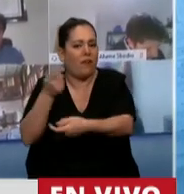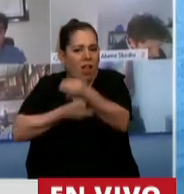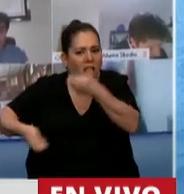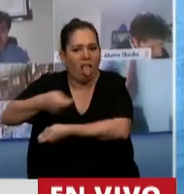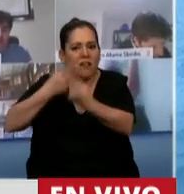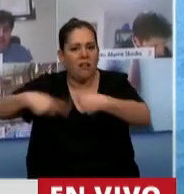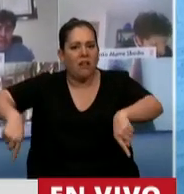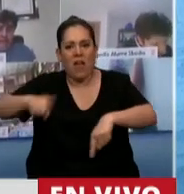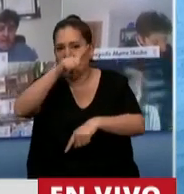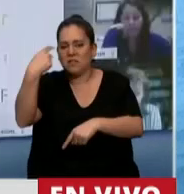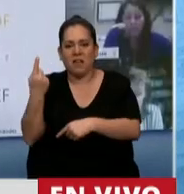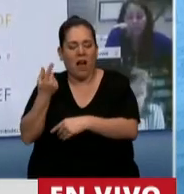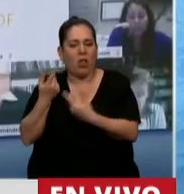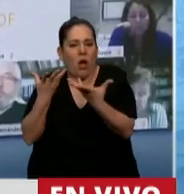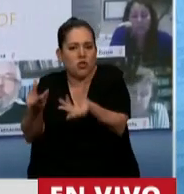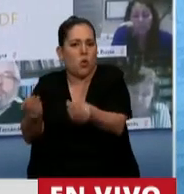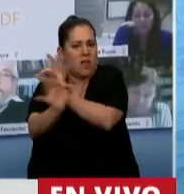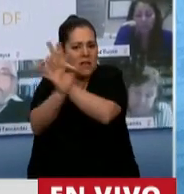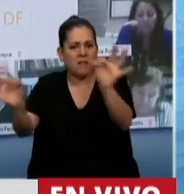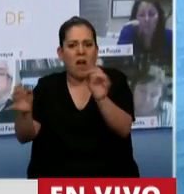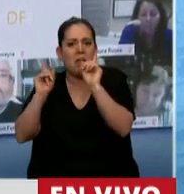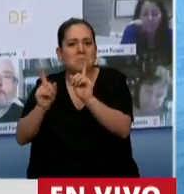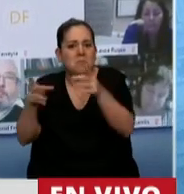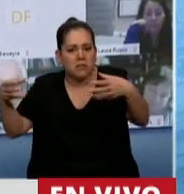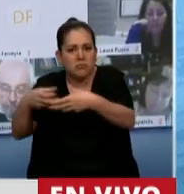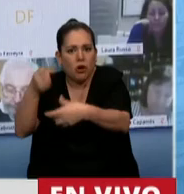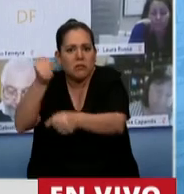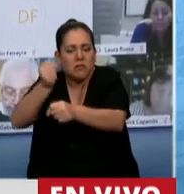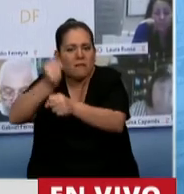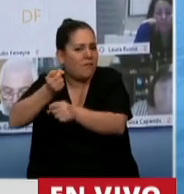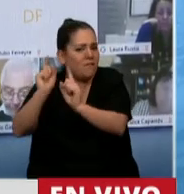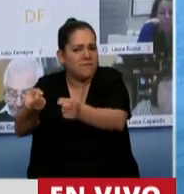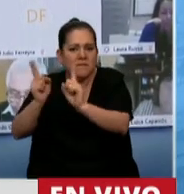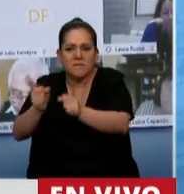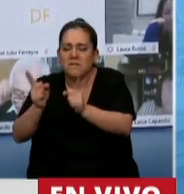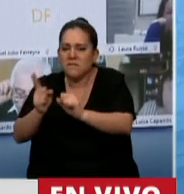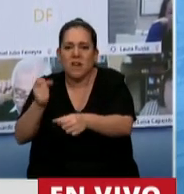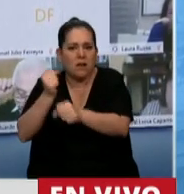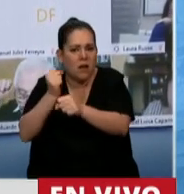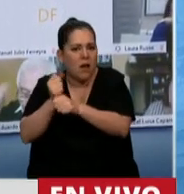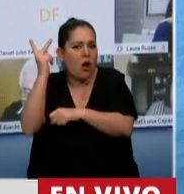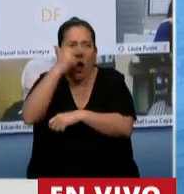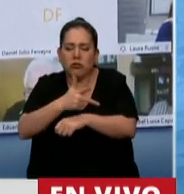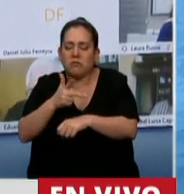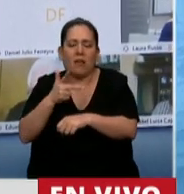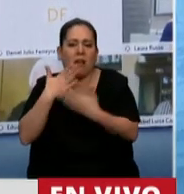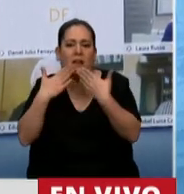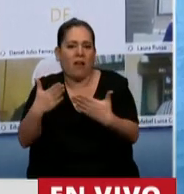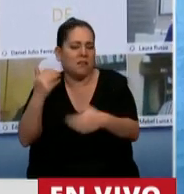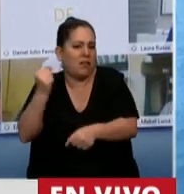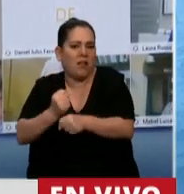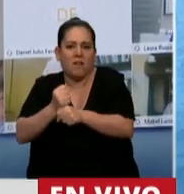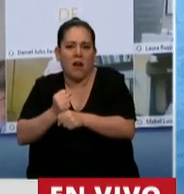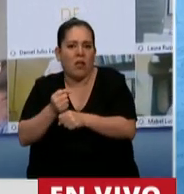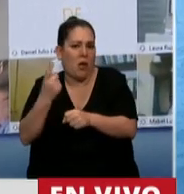apoyo del Estado, todavía sostienen con muchas dificultades la gestión del Hotel Bowen. No podemos comparar